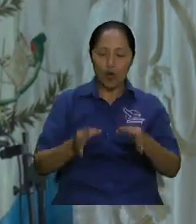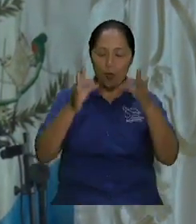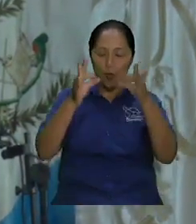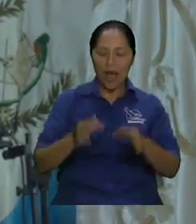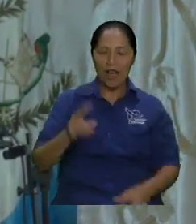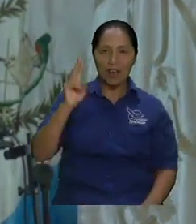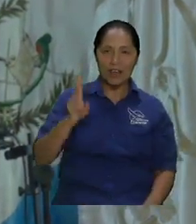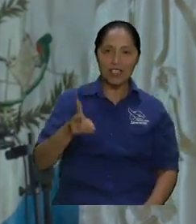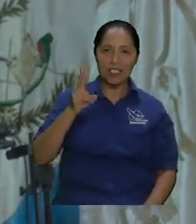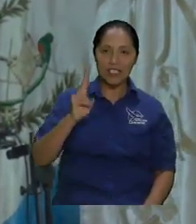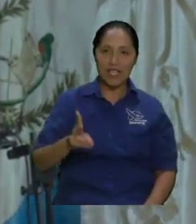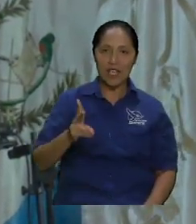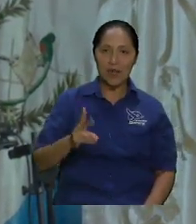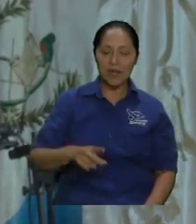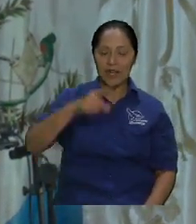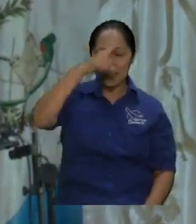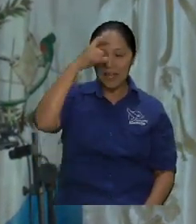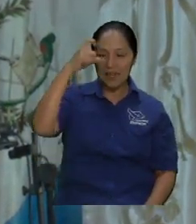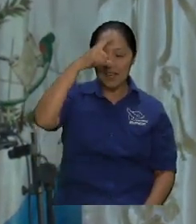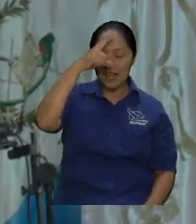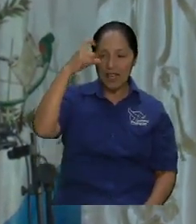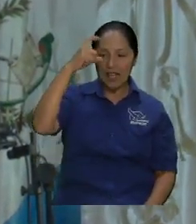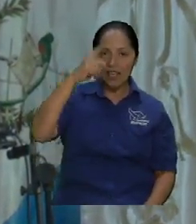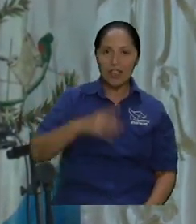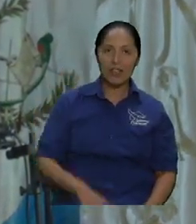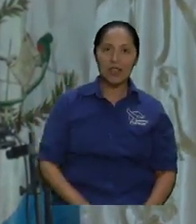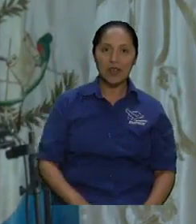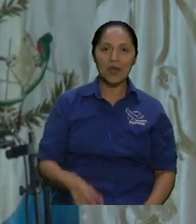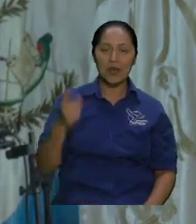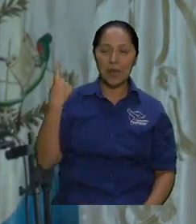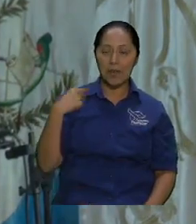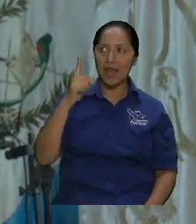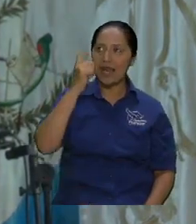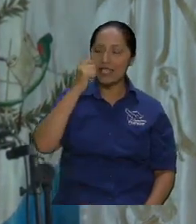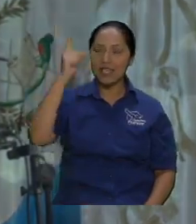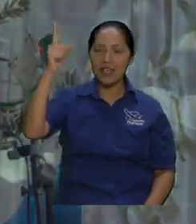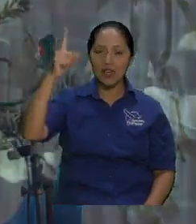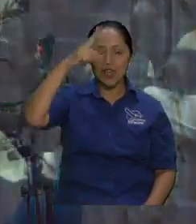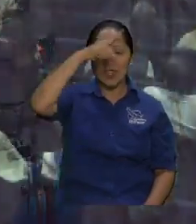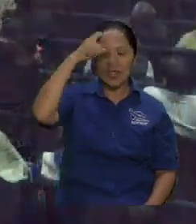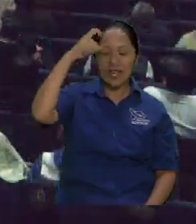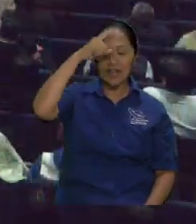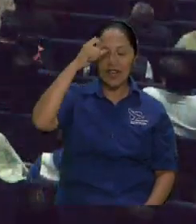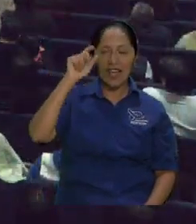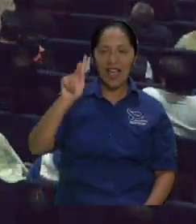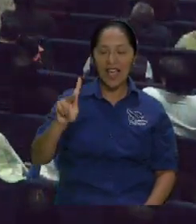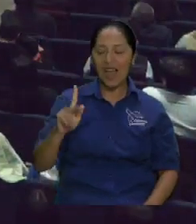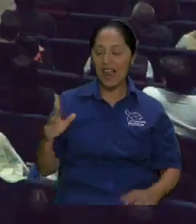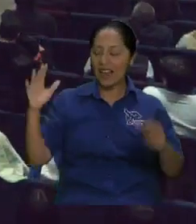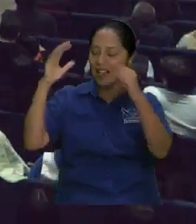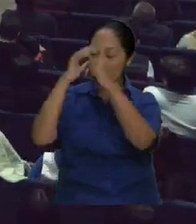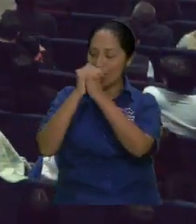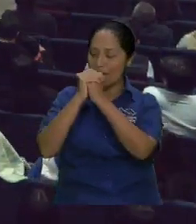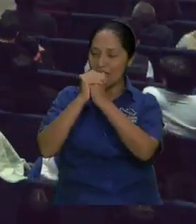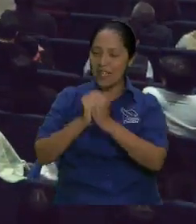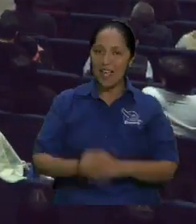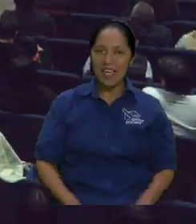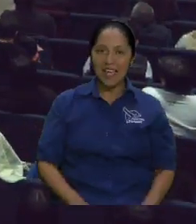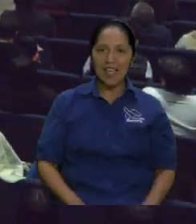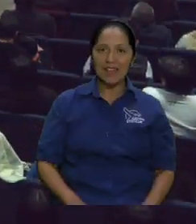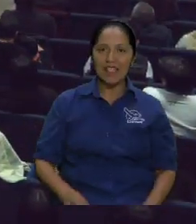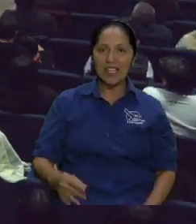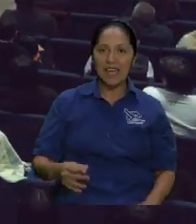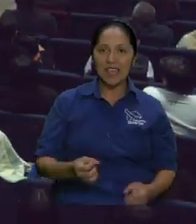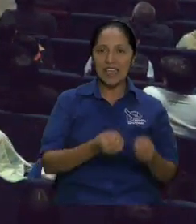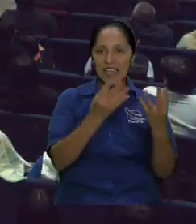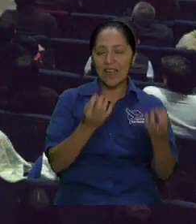viña del Señor trabajar y llorar en la viña